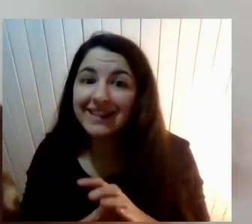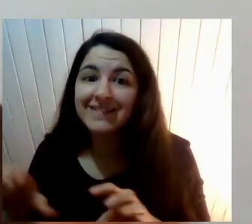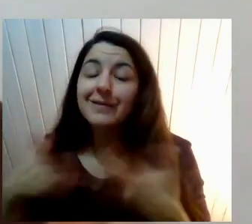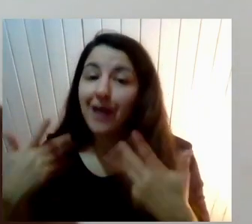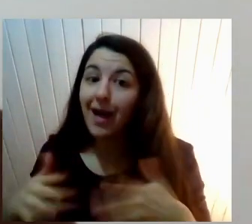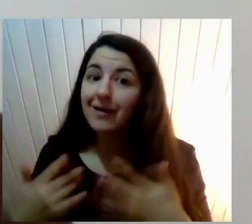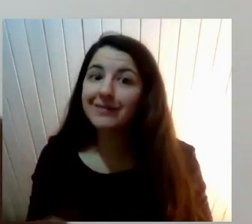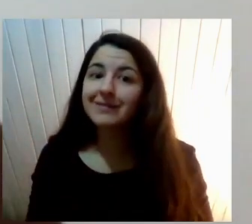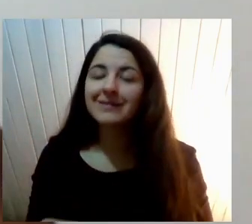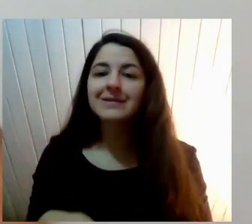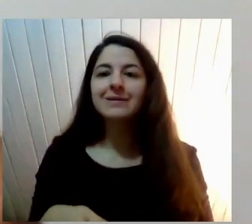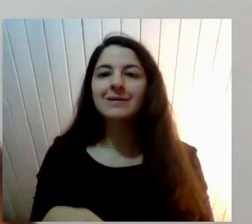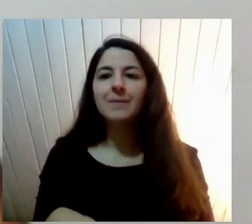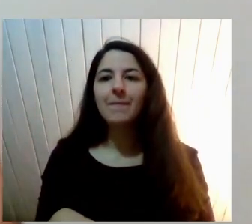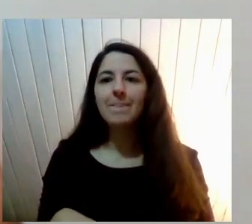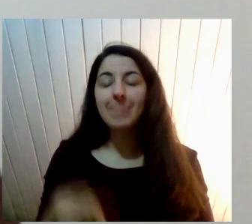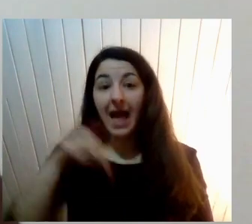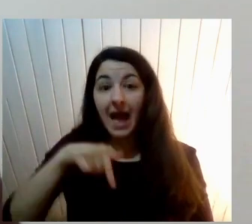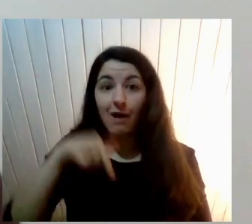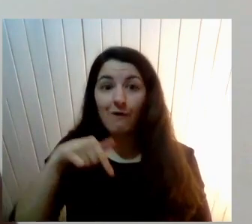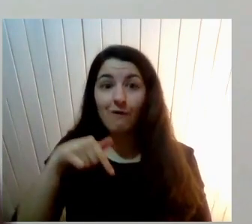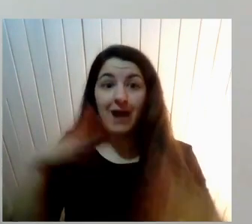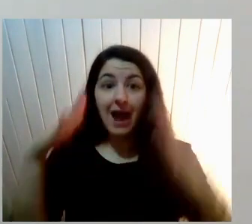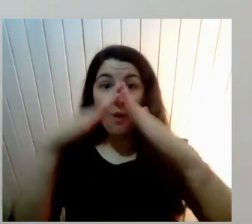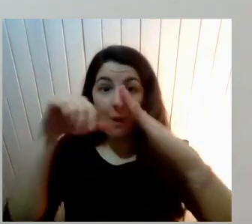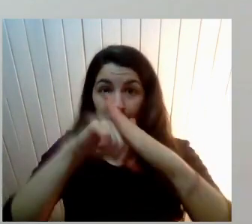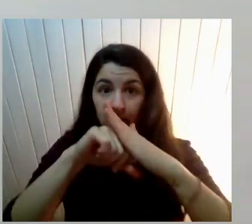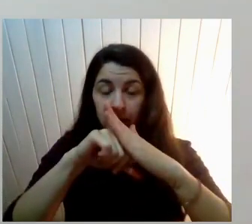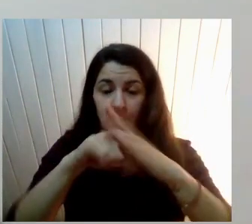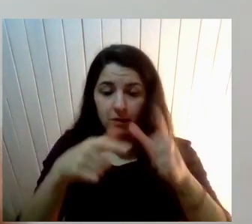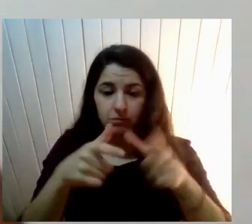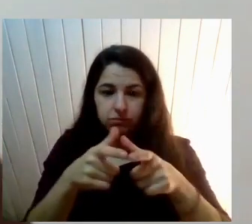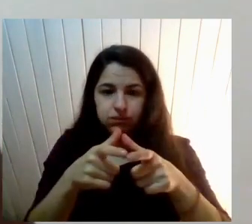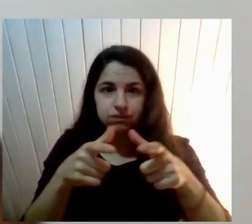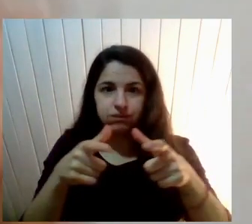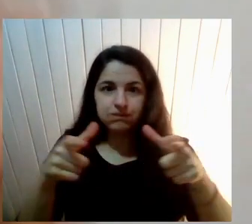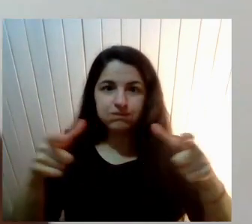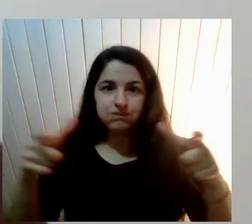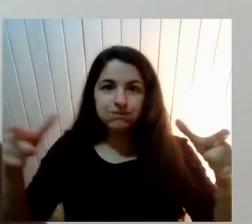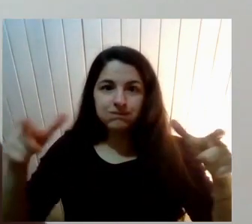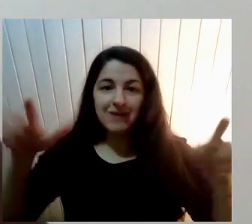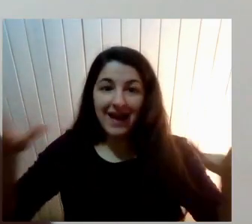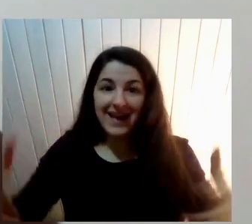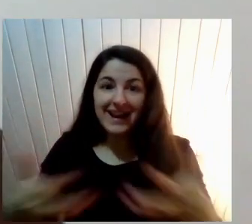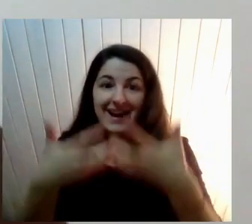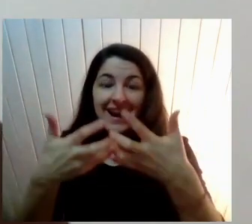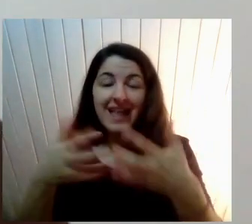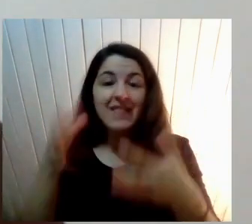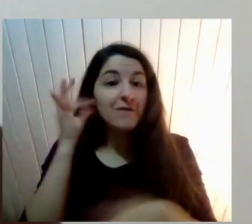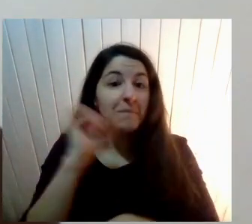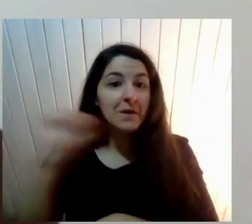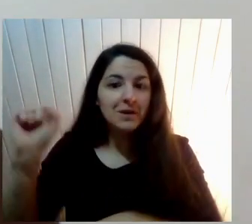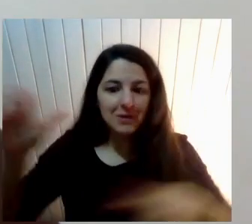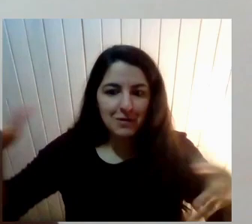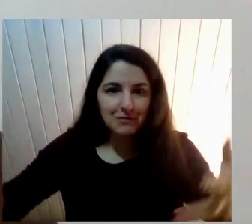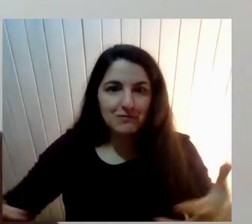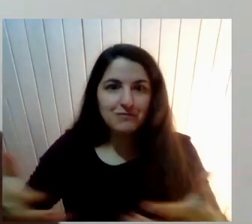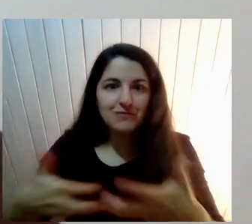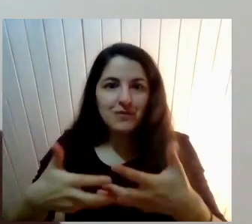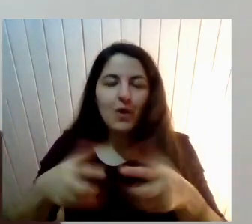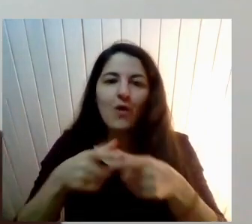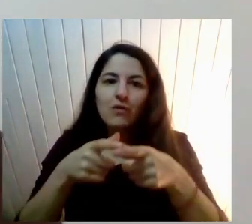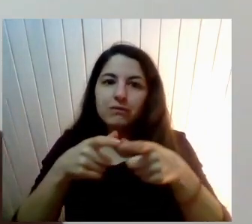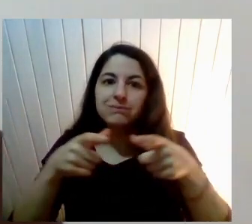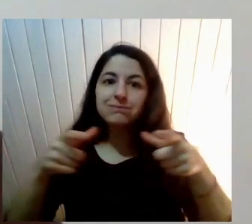Hay una En los lagos Hay otra En conce Bio-bio Digamos Nos falta Partir Así que es feliz Y porque